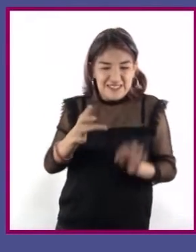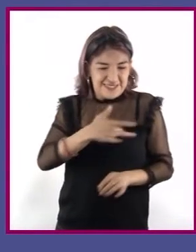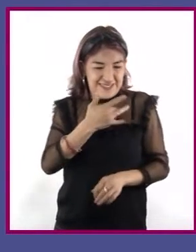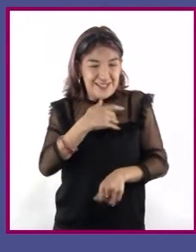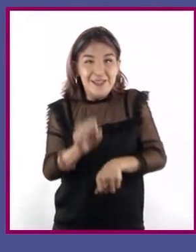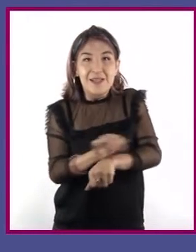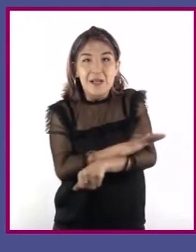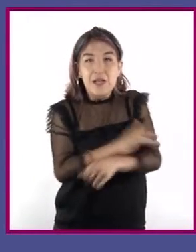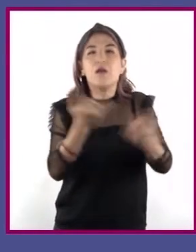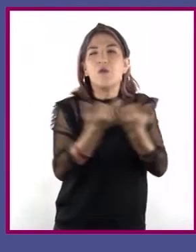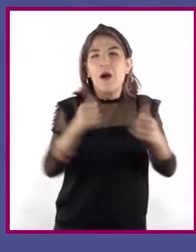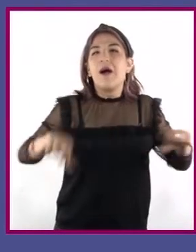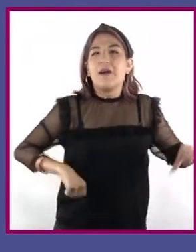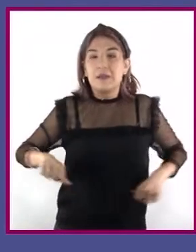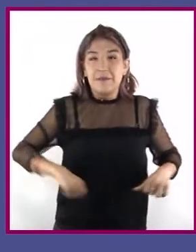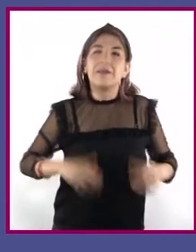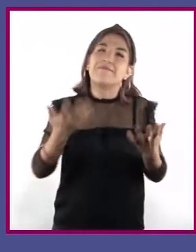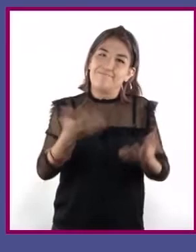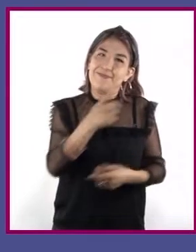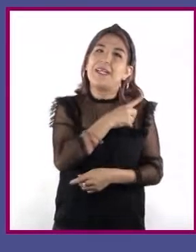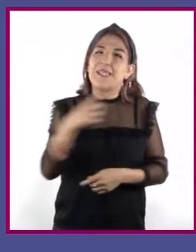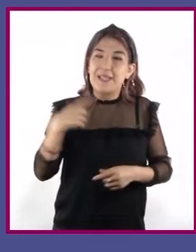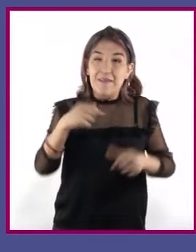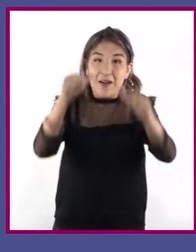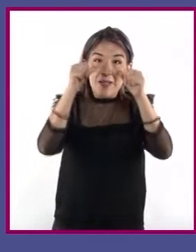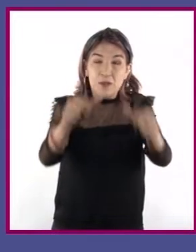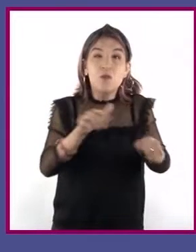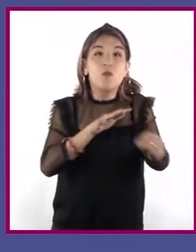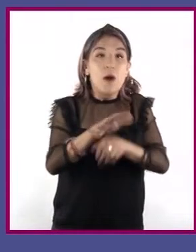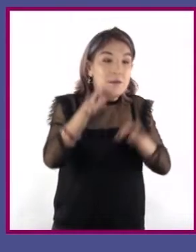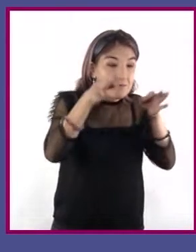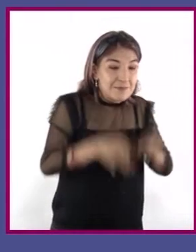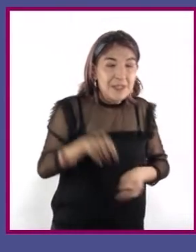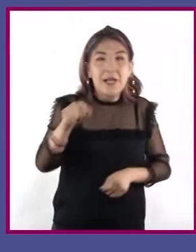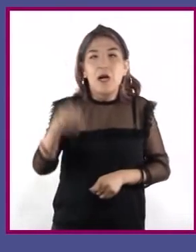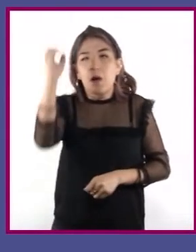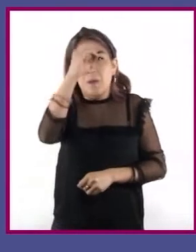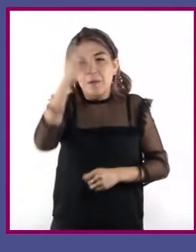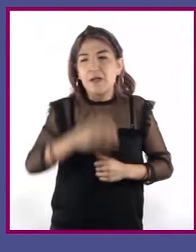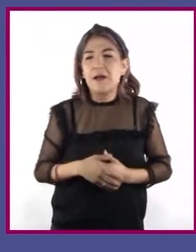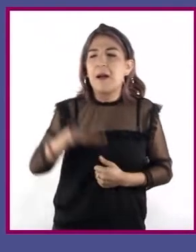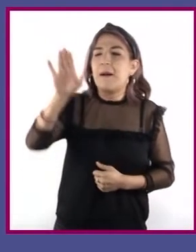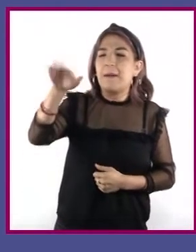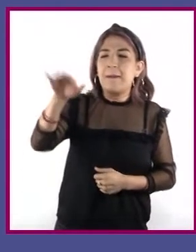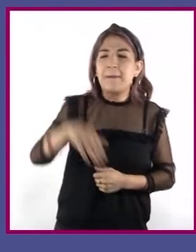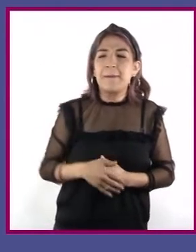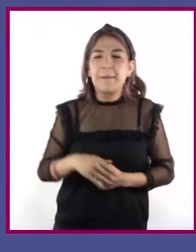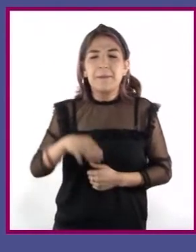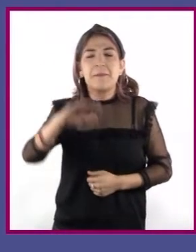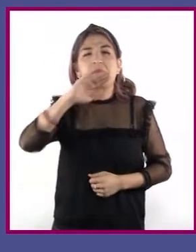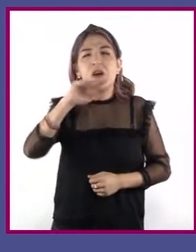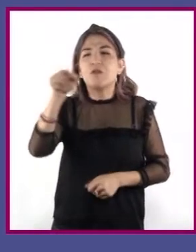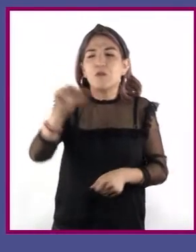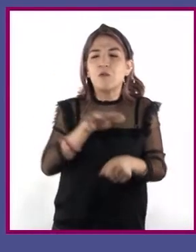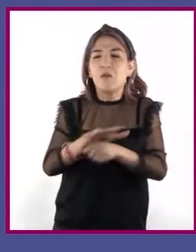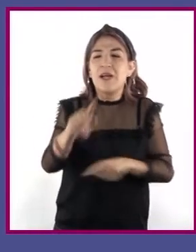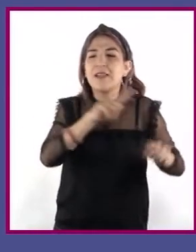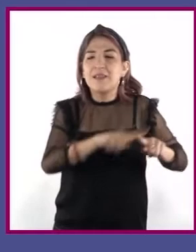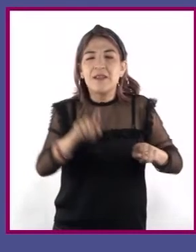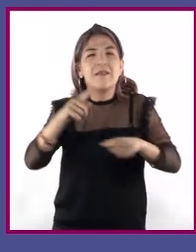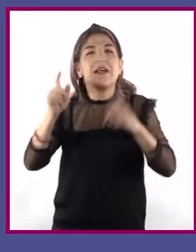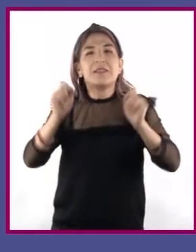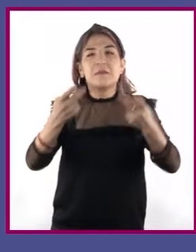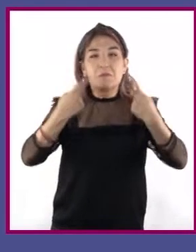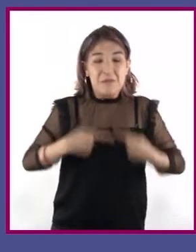Entonces, hay que poner atención para entenderlas enseguida. Mamá, ¿qué diferencias notas entre una opinión